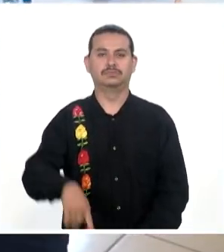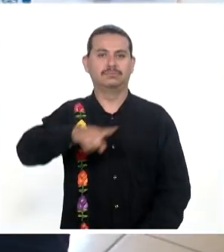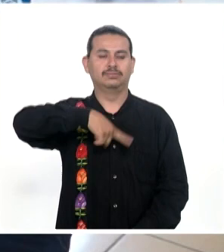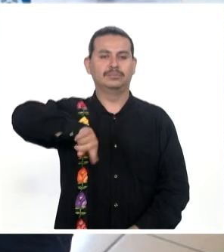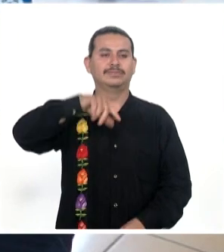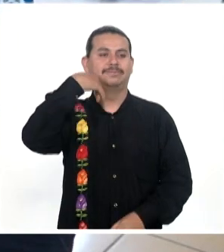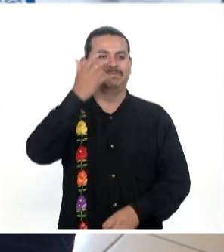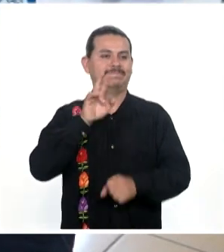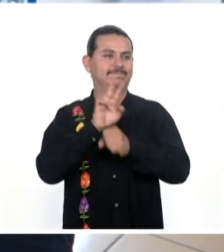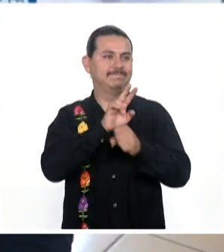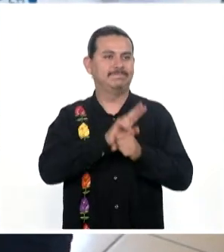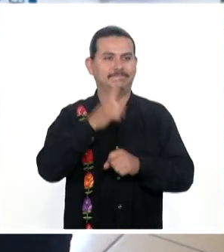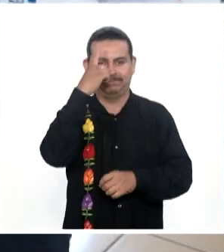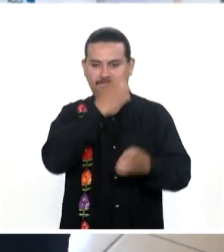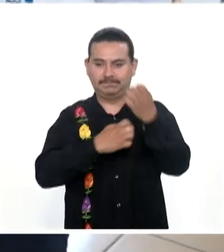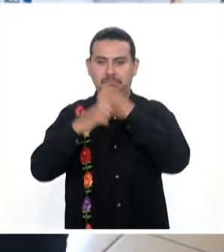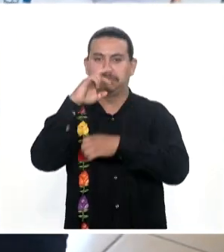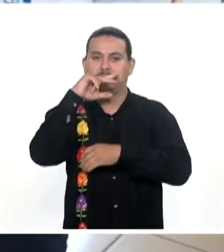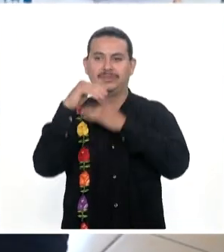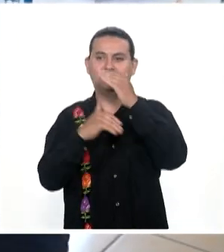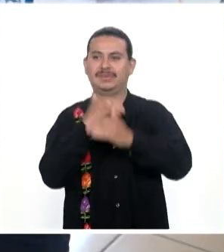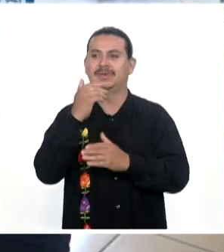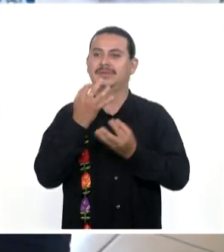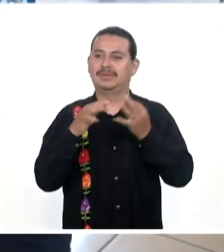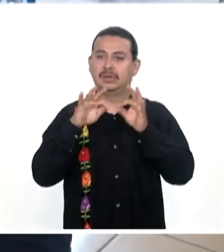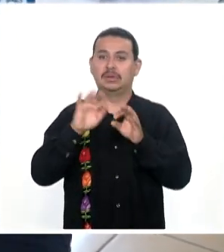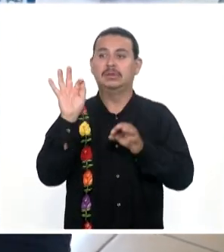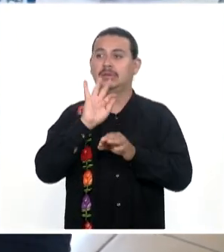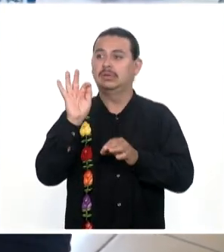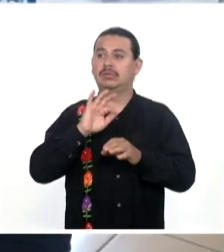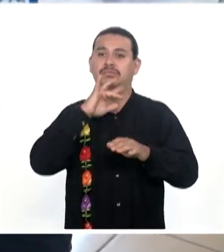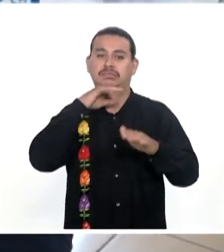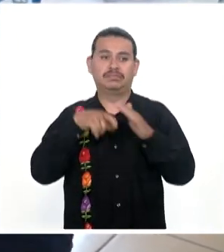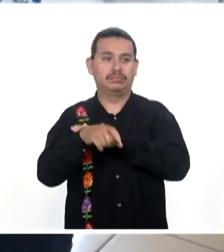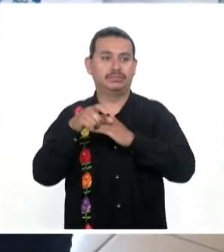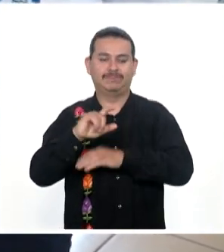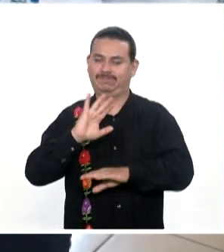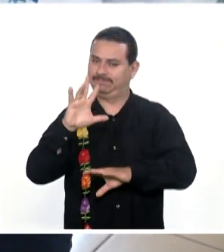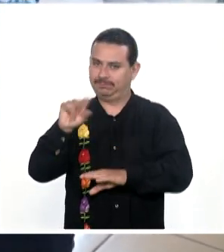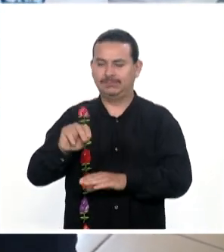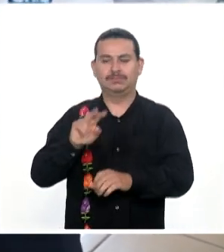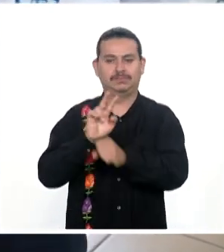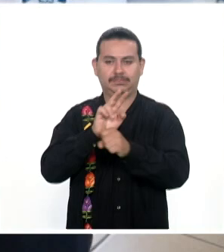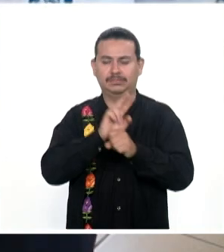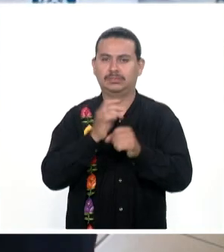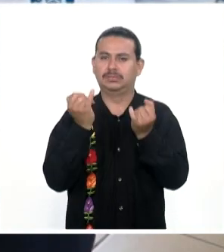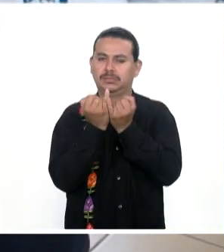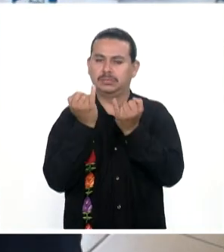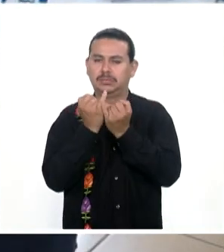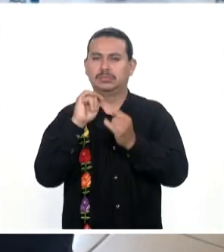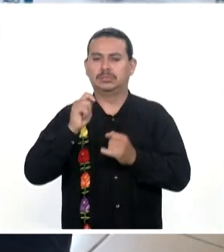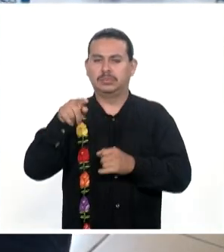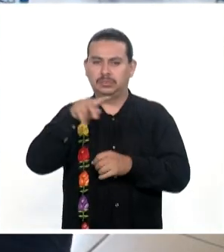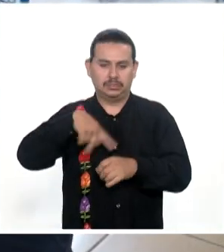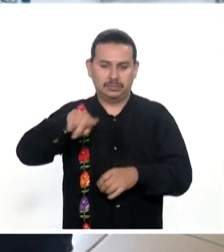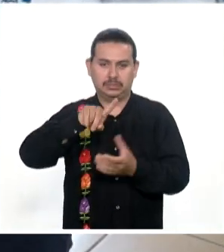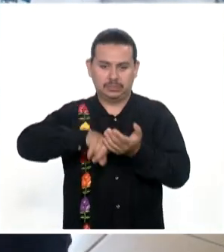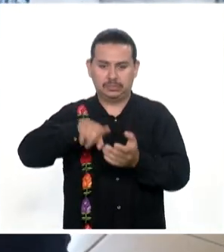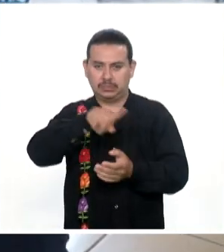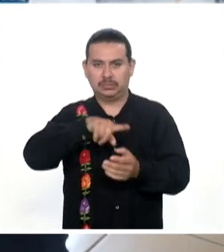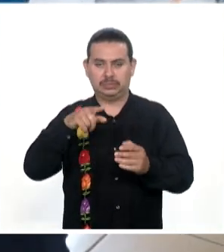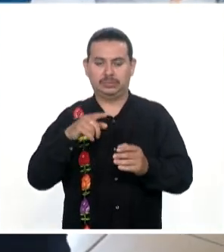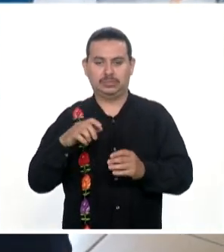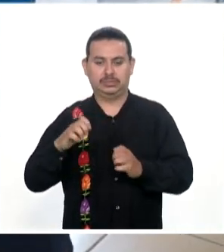A través de este programa De evaluar Para mejorar Es evitar Los actos De corrupción Y al mismo tiempo Mejorar el servicio Dentro de las